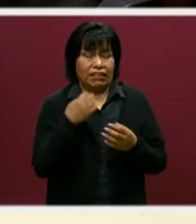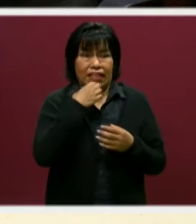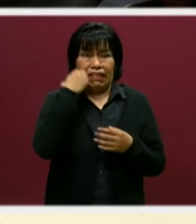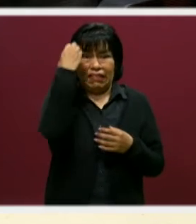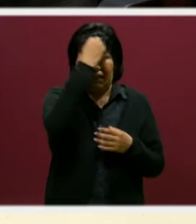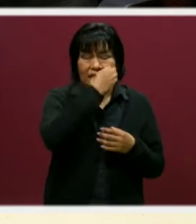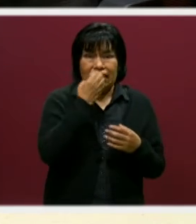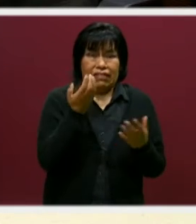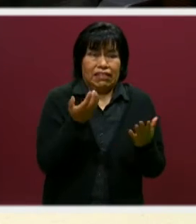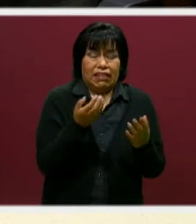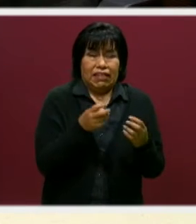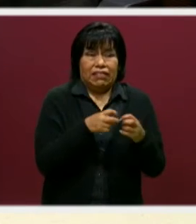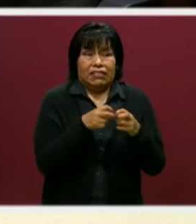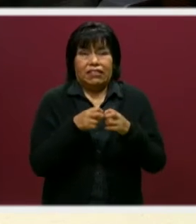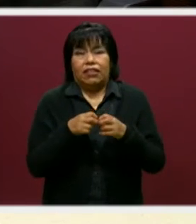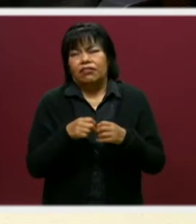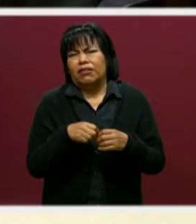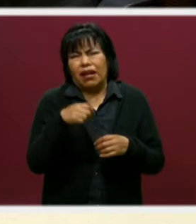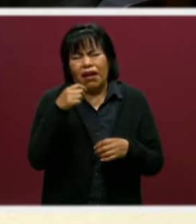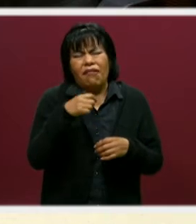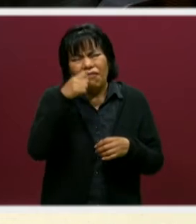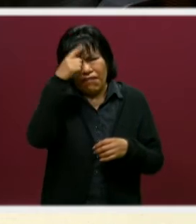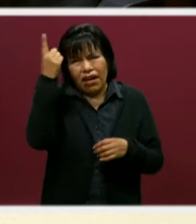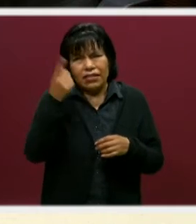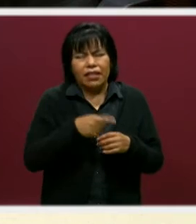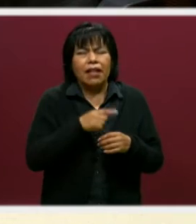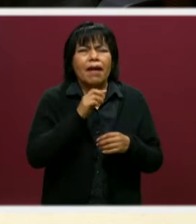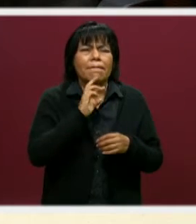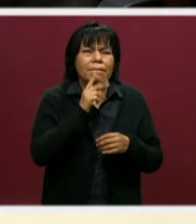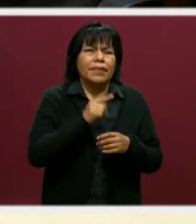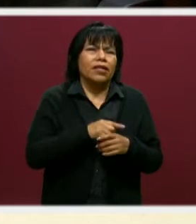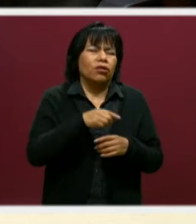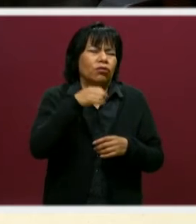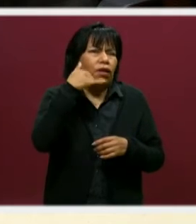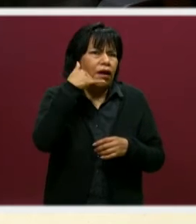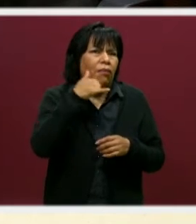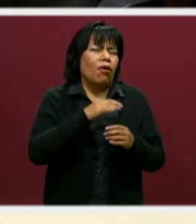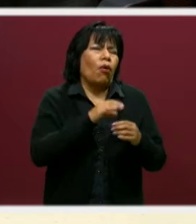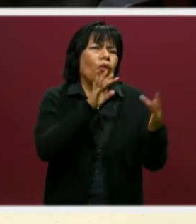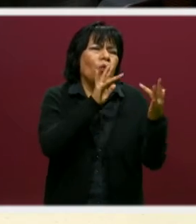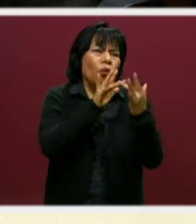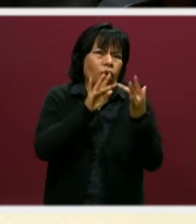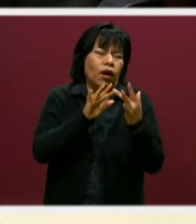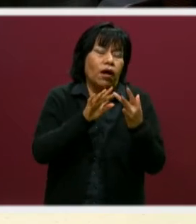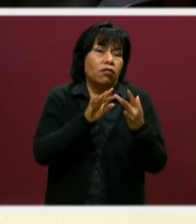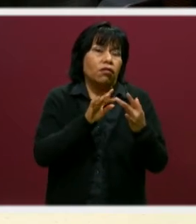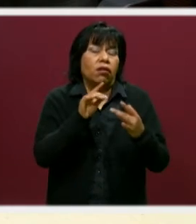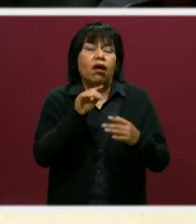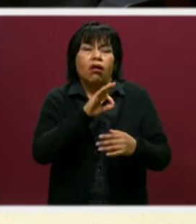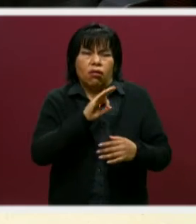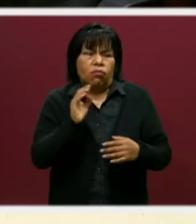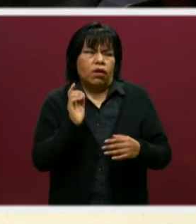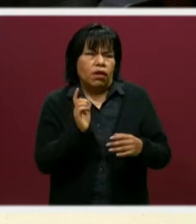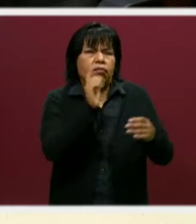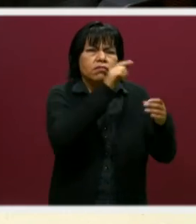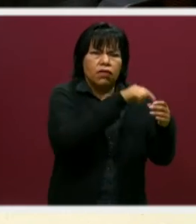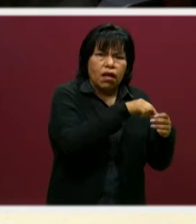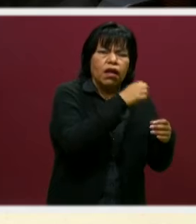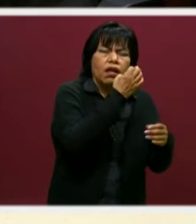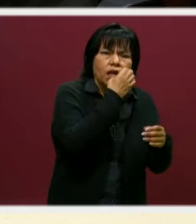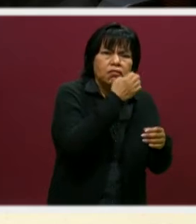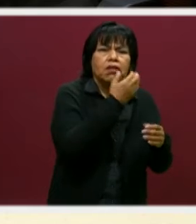algo vaya a pasar. Entonces, lo más fácil es contactarlos a ustedes y ver la posibilidad de que lo vayan a hacer directamente a las instalaciones.